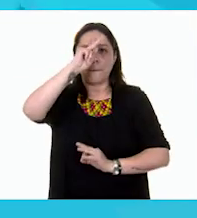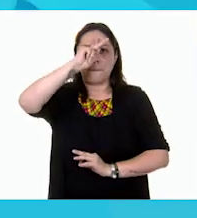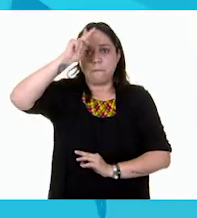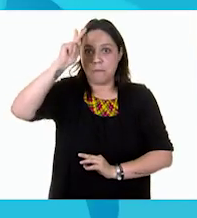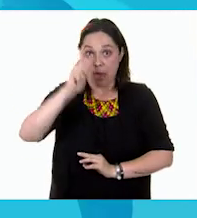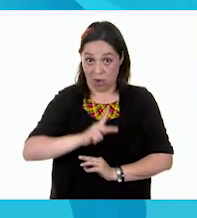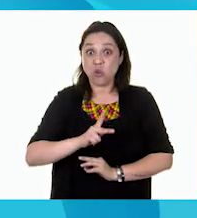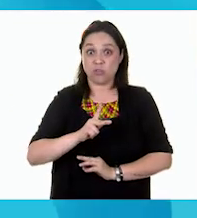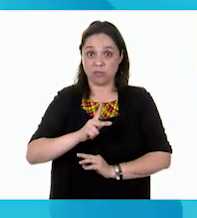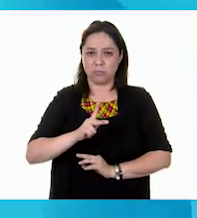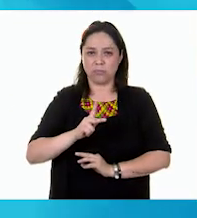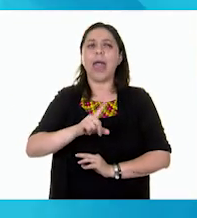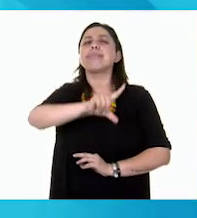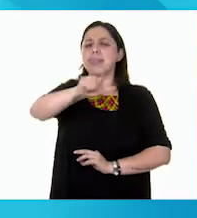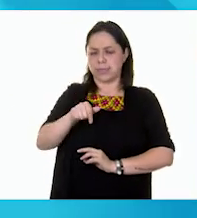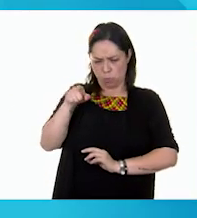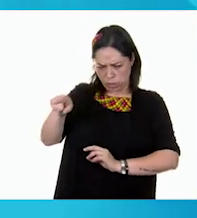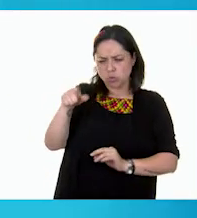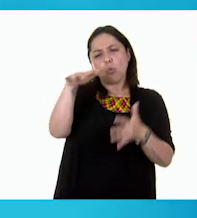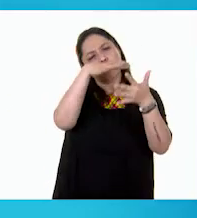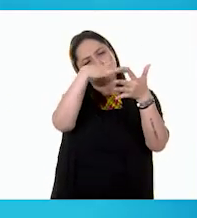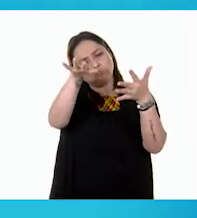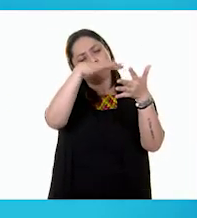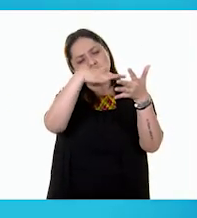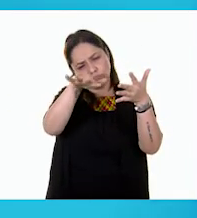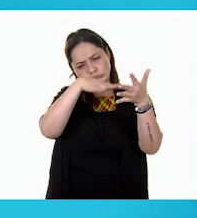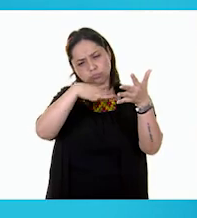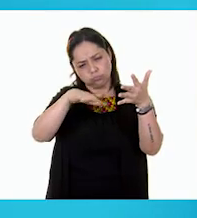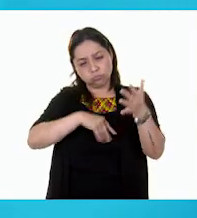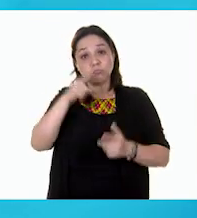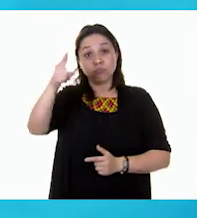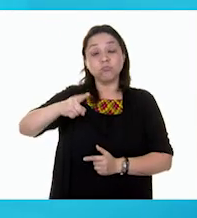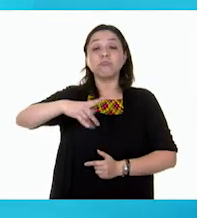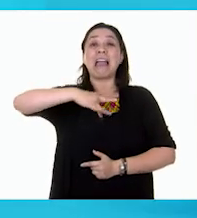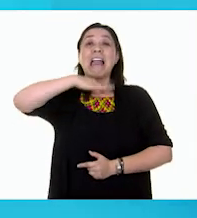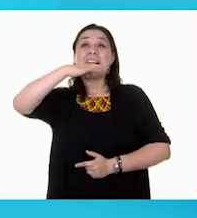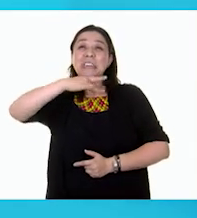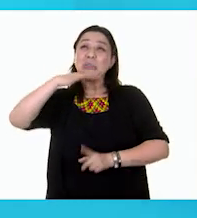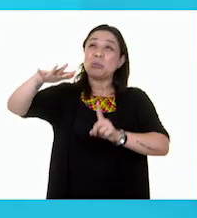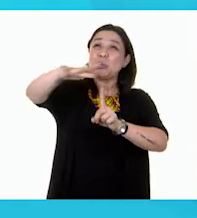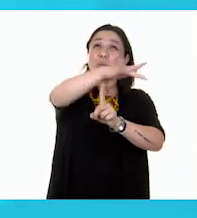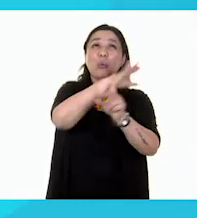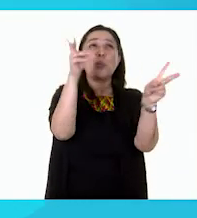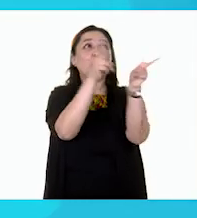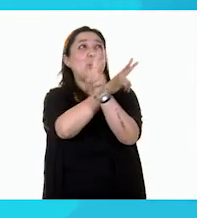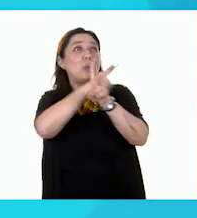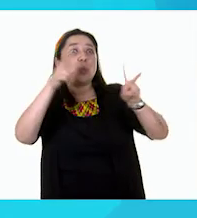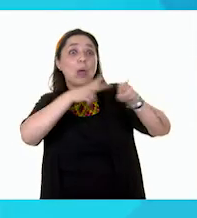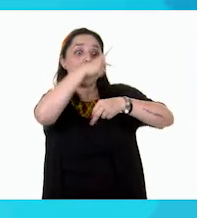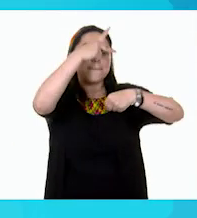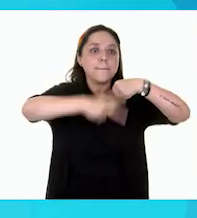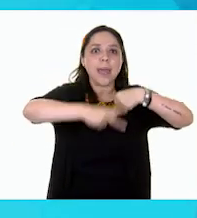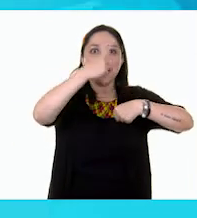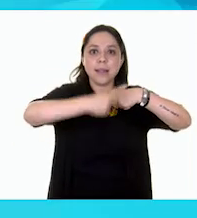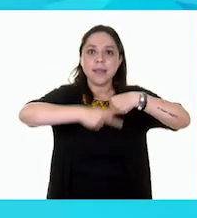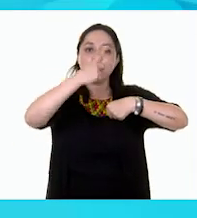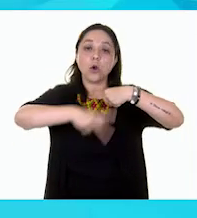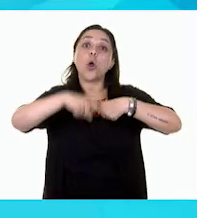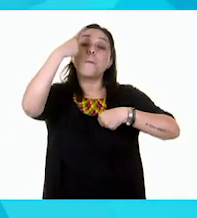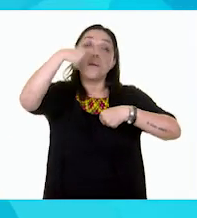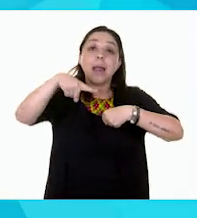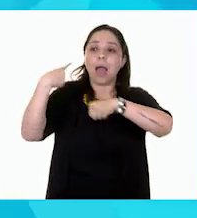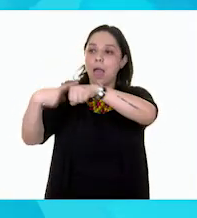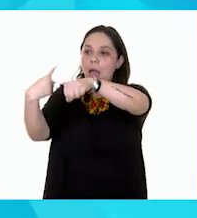toda la información de esta infografía. La contaminación del aire es un factor de riesgo comprobado para las